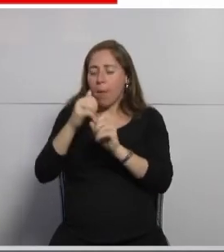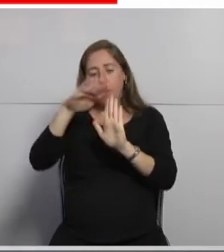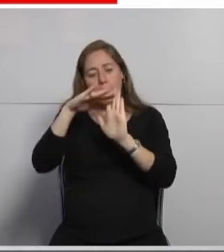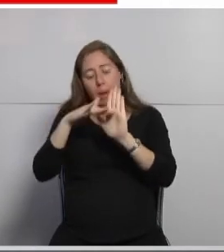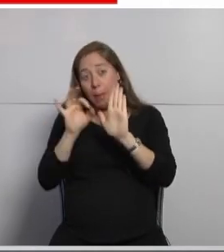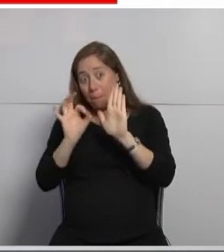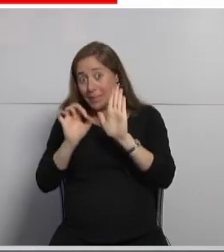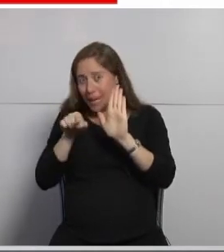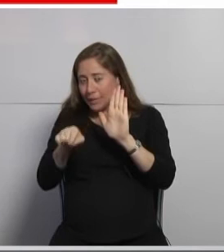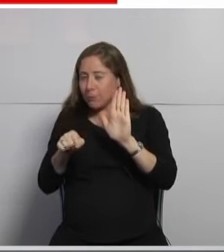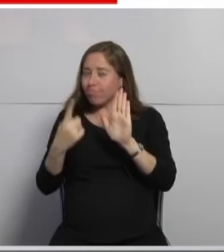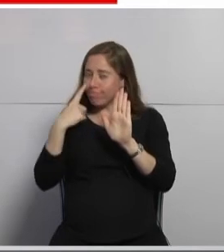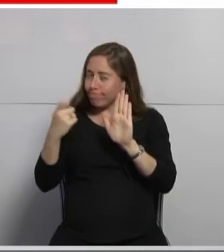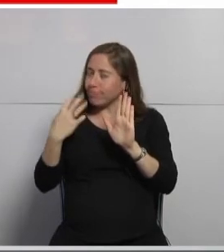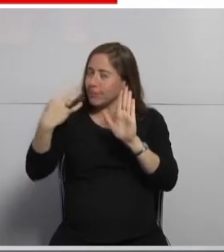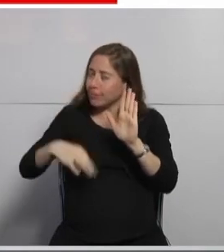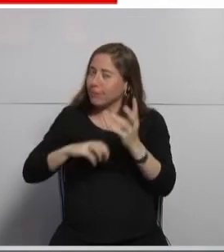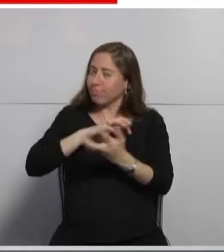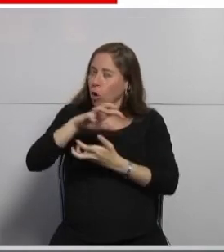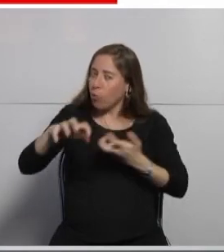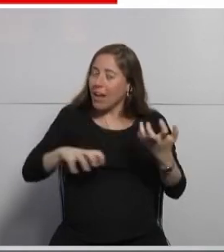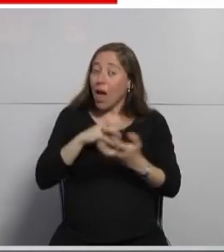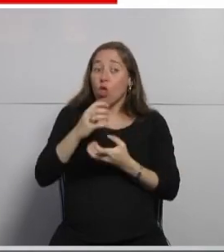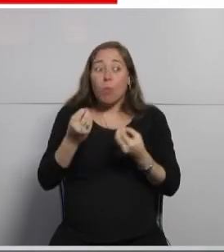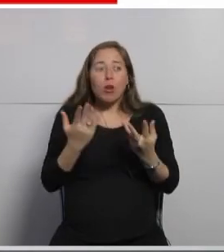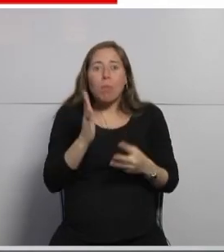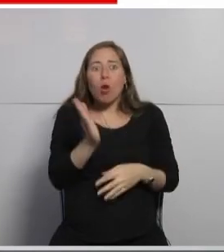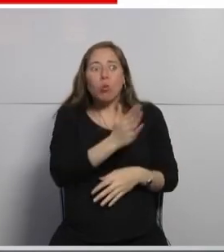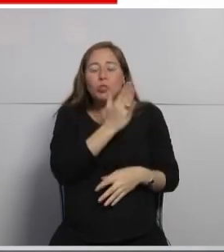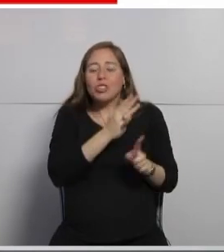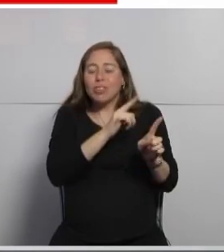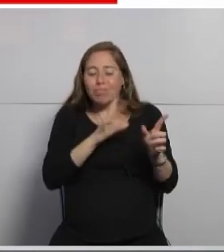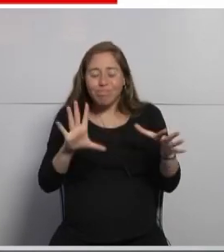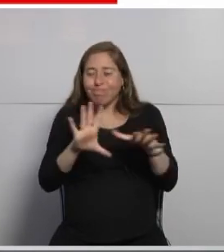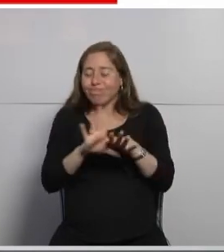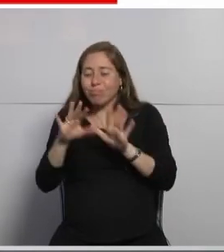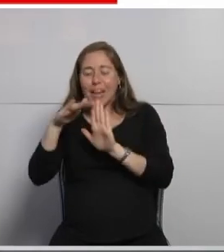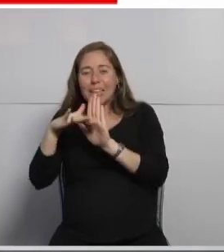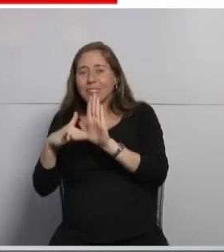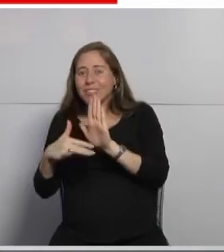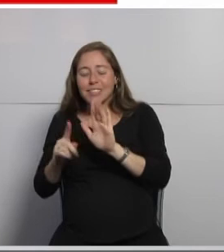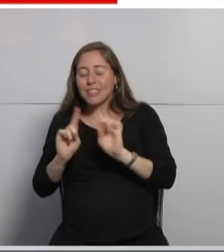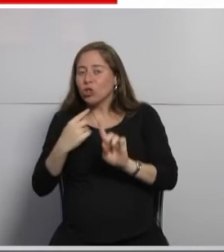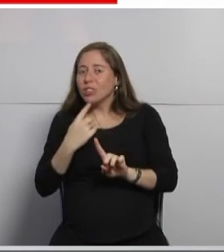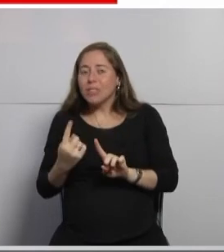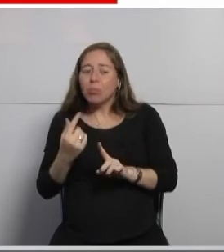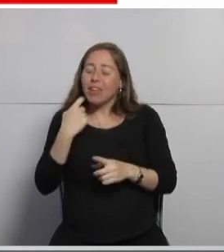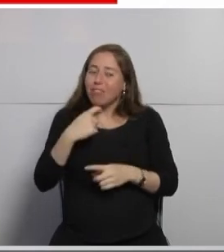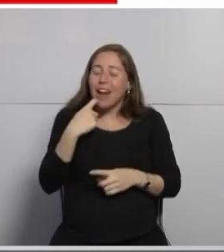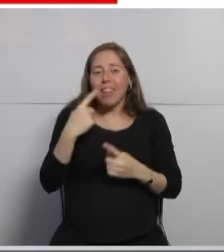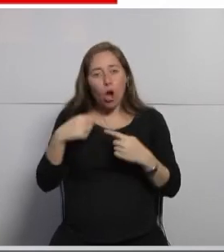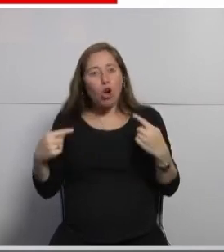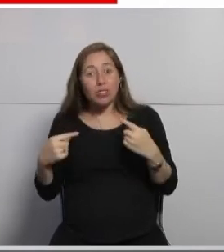es complicado trabajar en producción con esta plataforma porque le faltan algunas cosas entonces